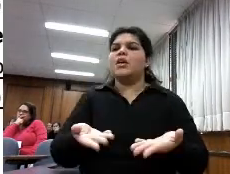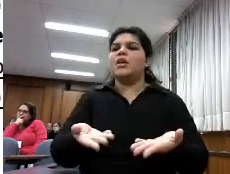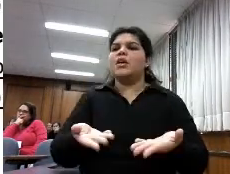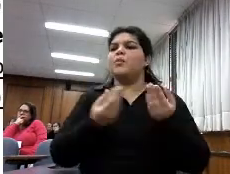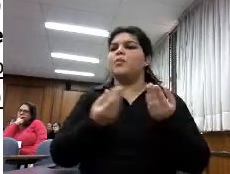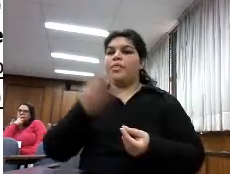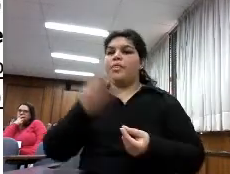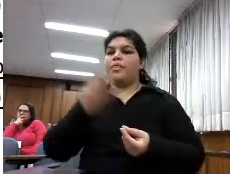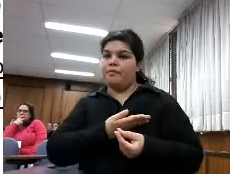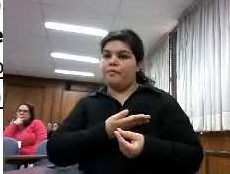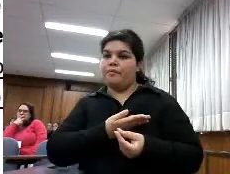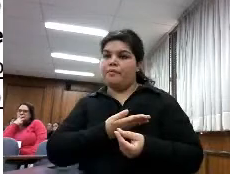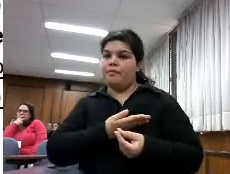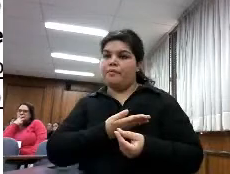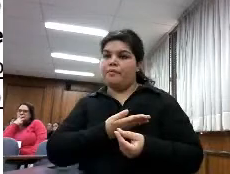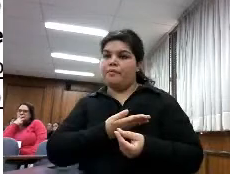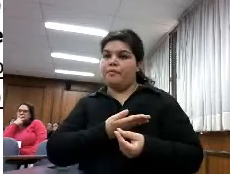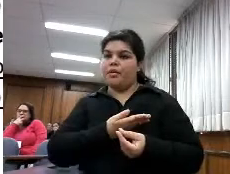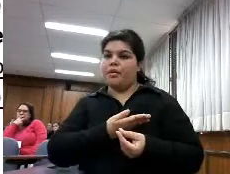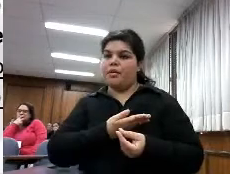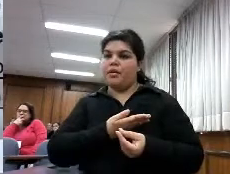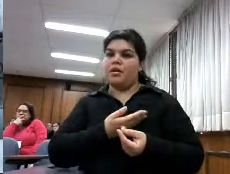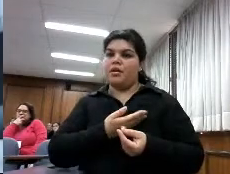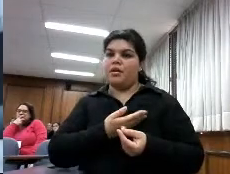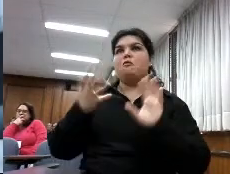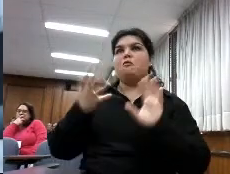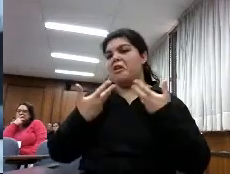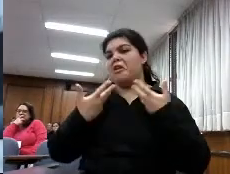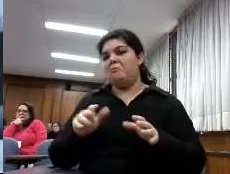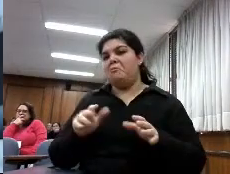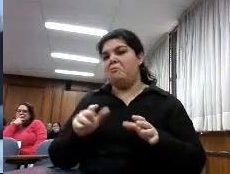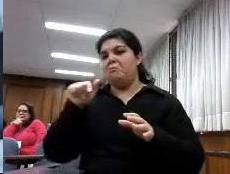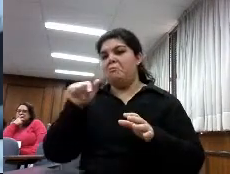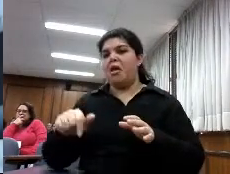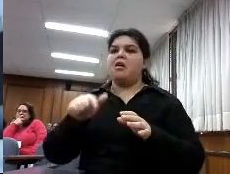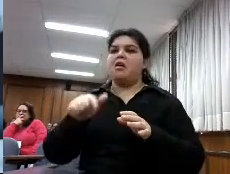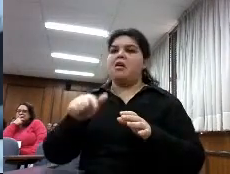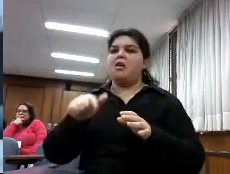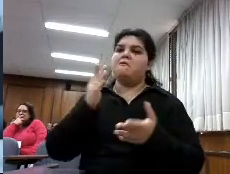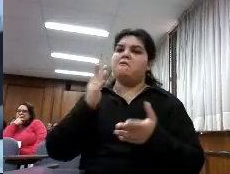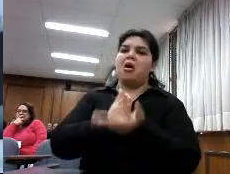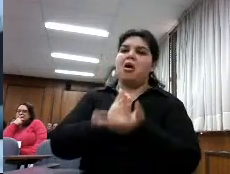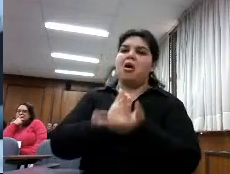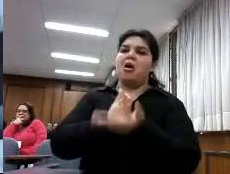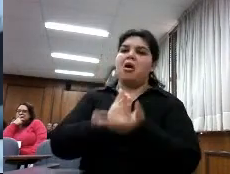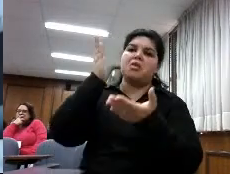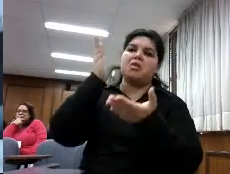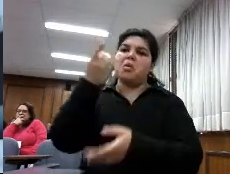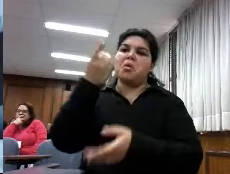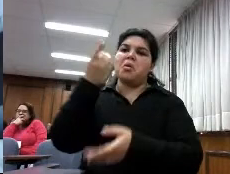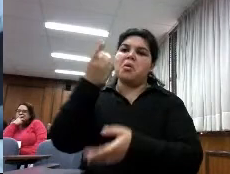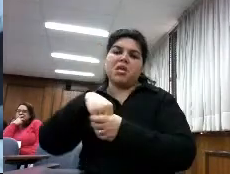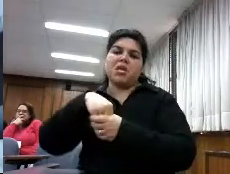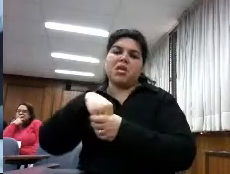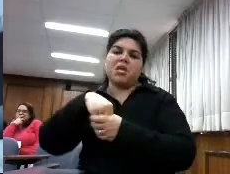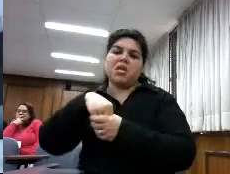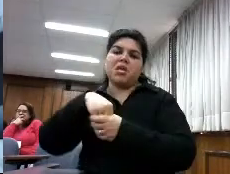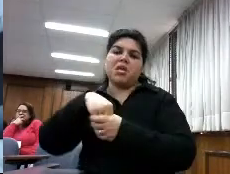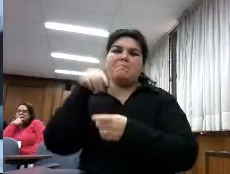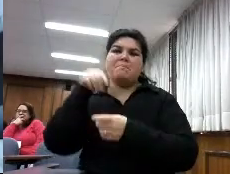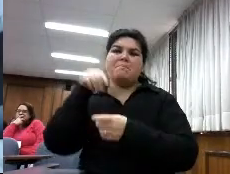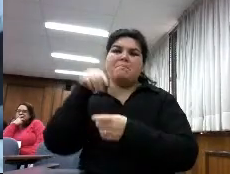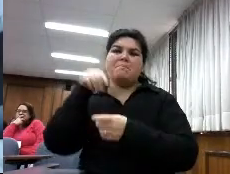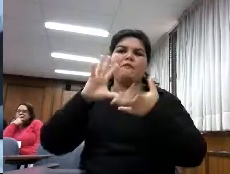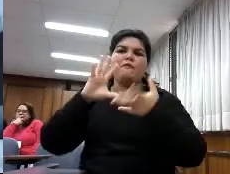es el formato que se utiliza en el mundo académico pero no es el formato mejor porque no es un formato líquido